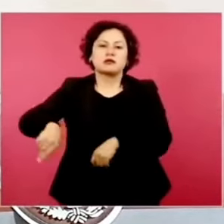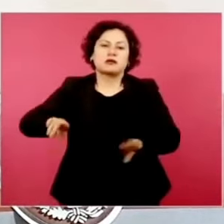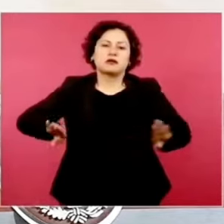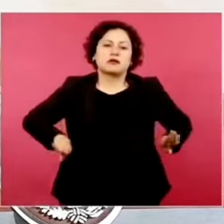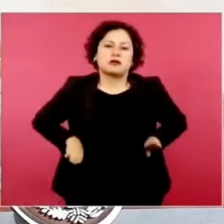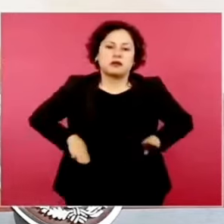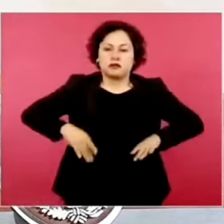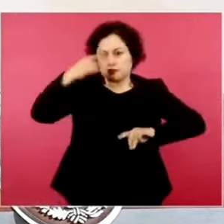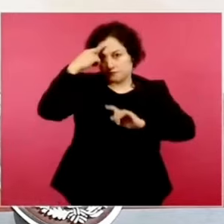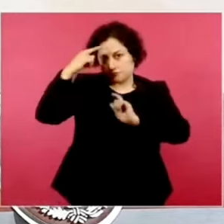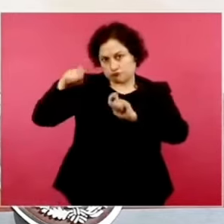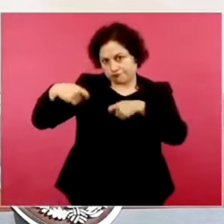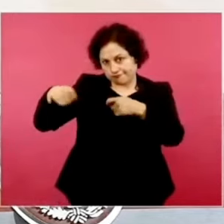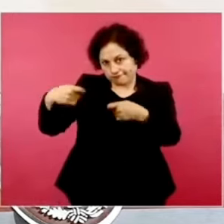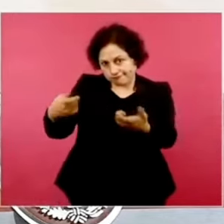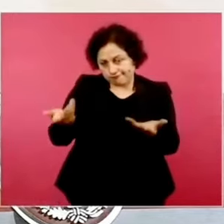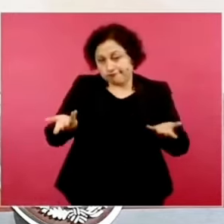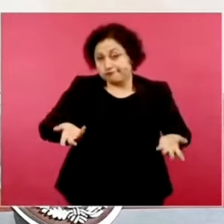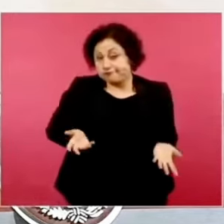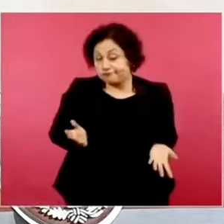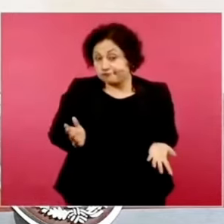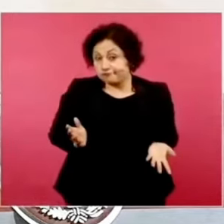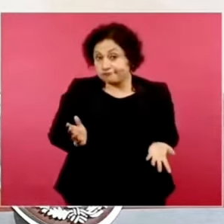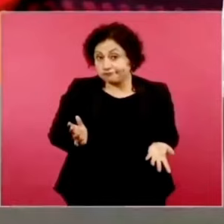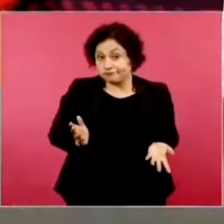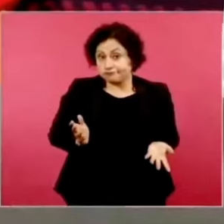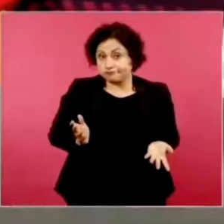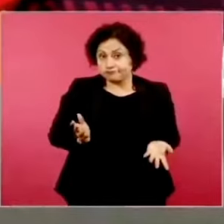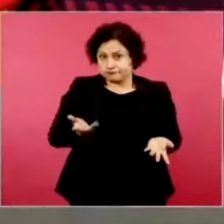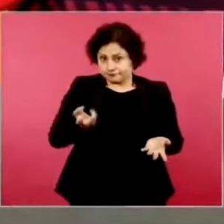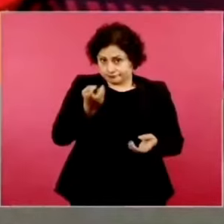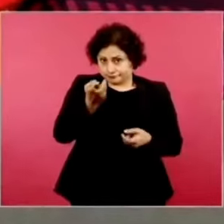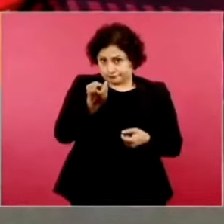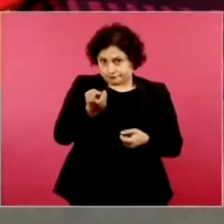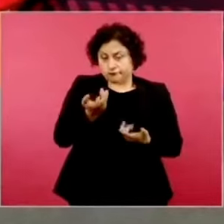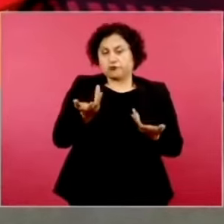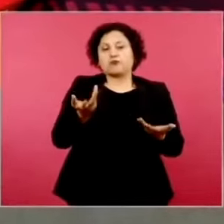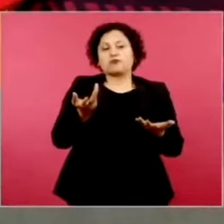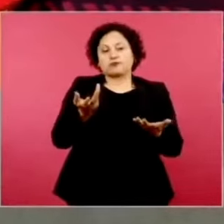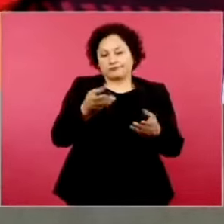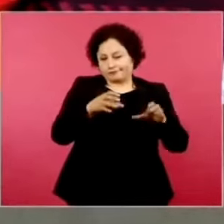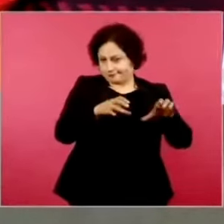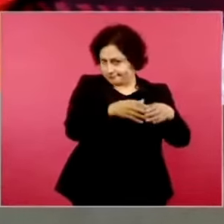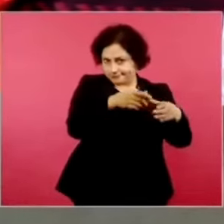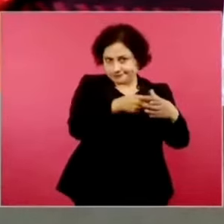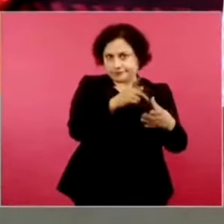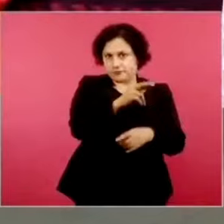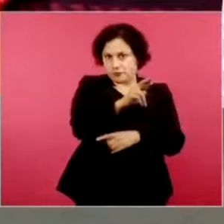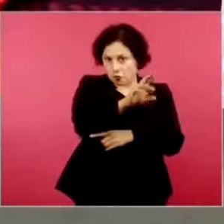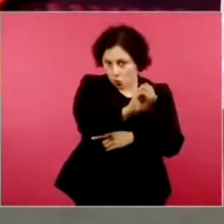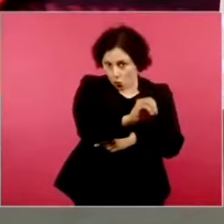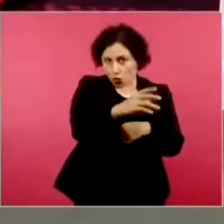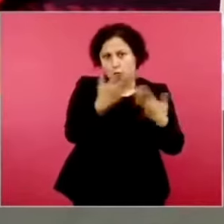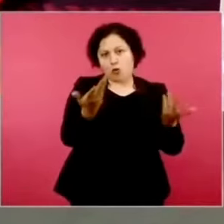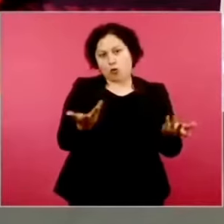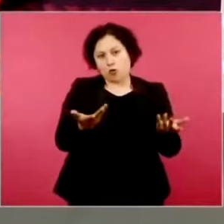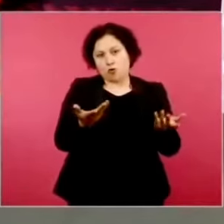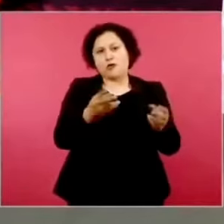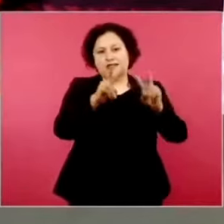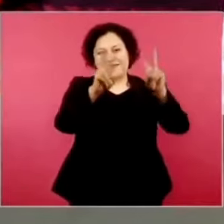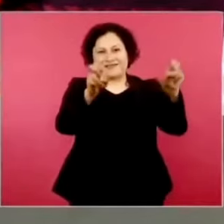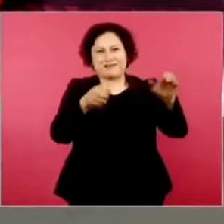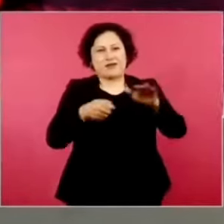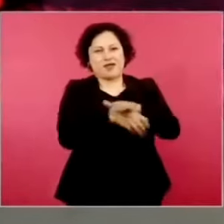así de claro, lo que hace el PRO, en el caso de Ayotzinapa,